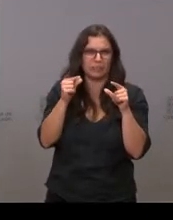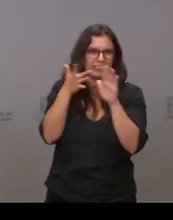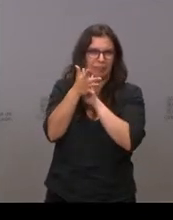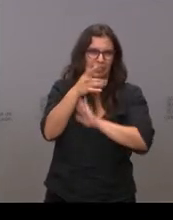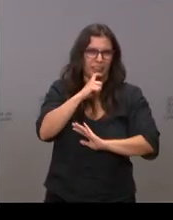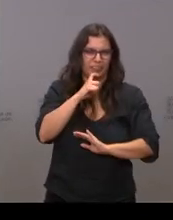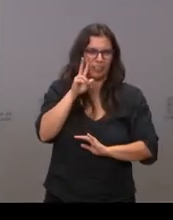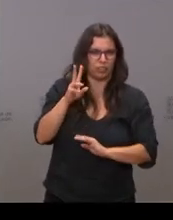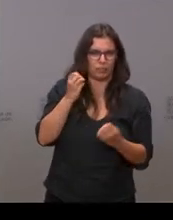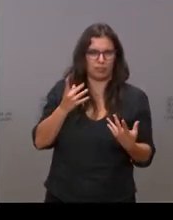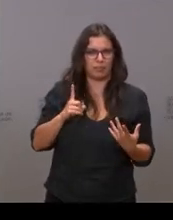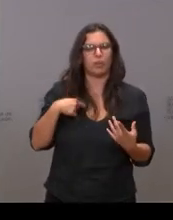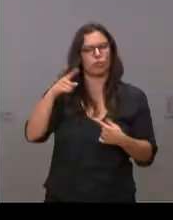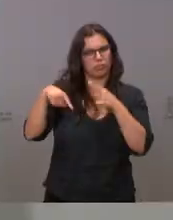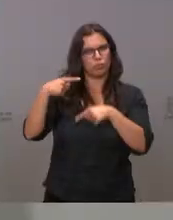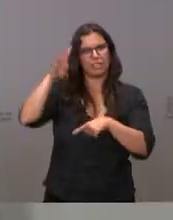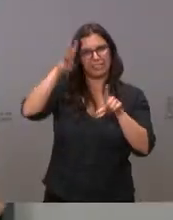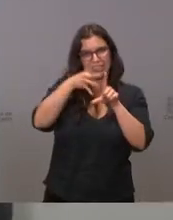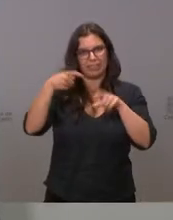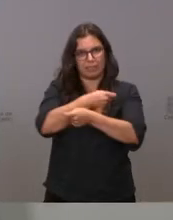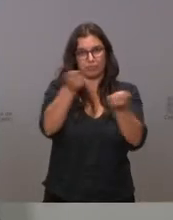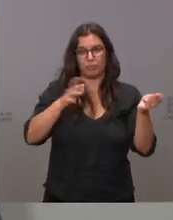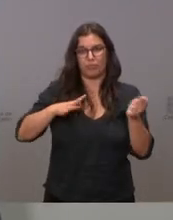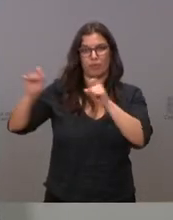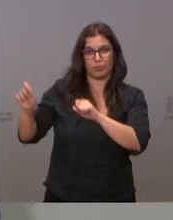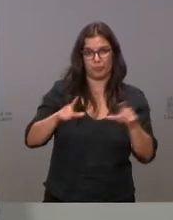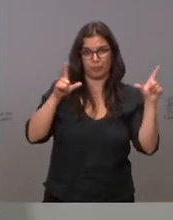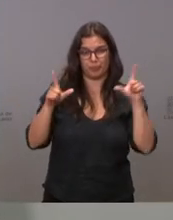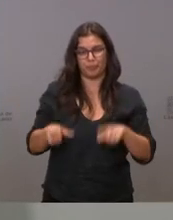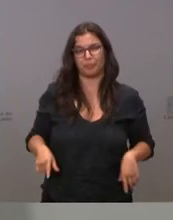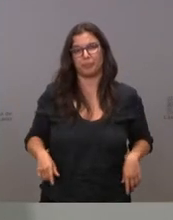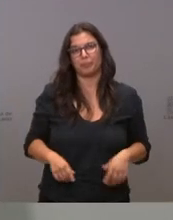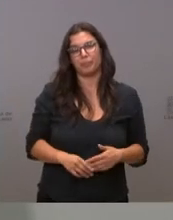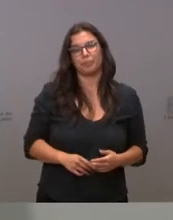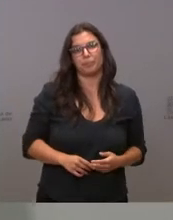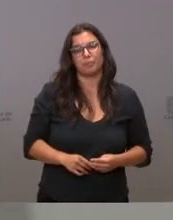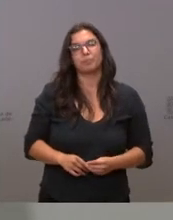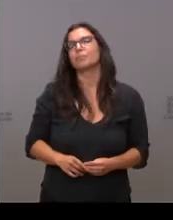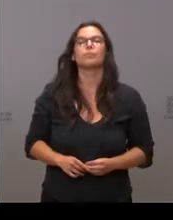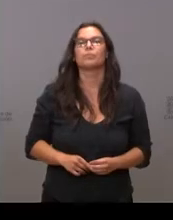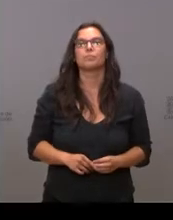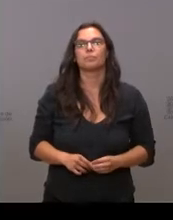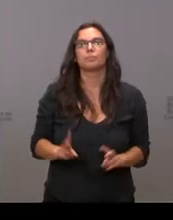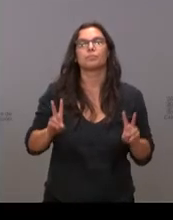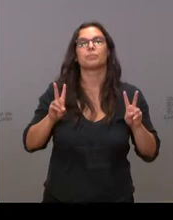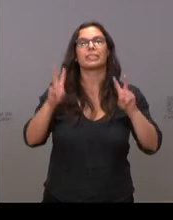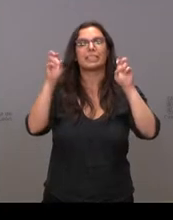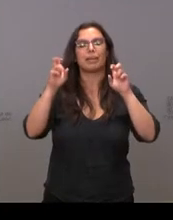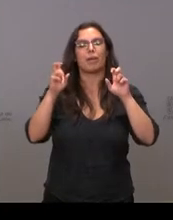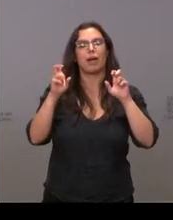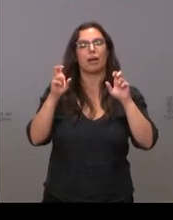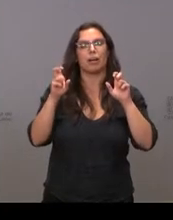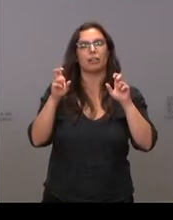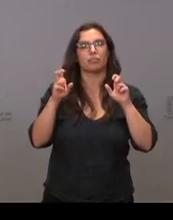aquí, pero lo tendrán ustedes. Me pasa a la siguiente diapositiva. sobre el asunto de la campaña